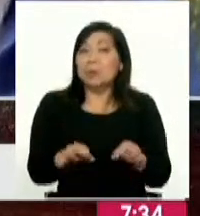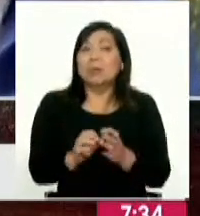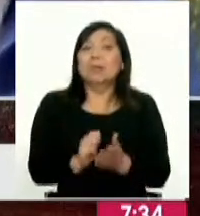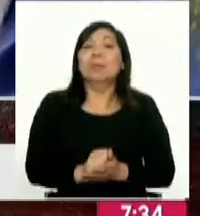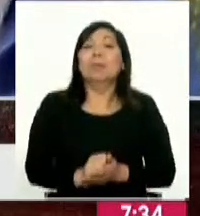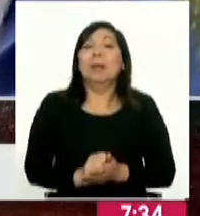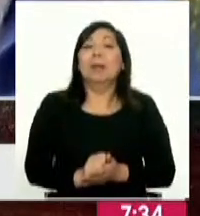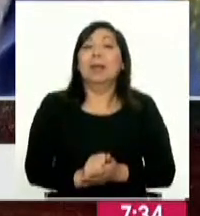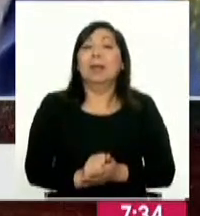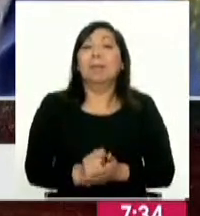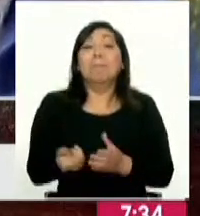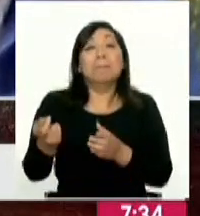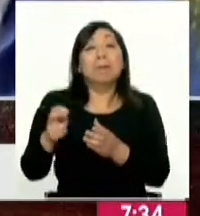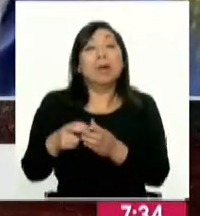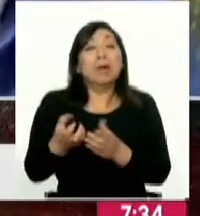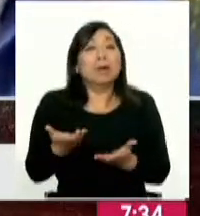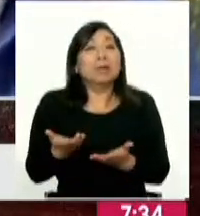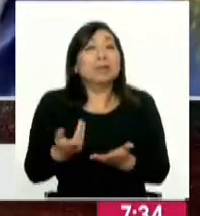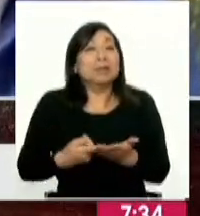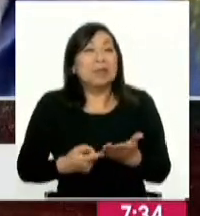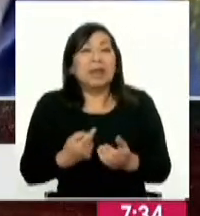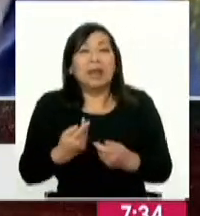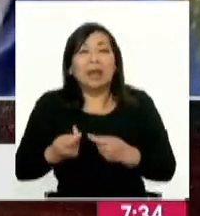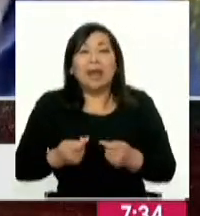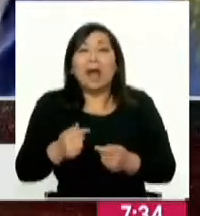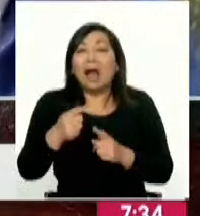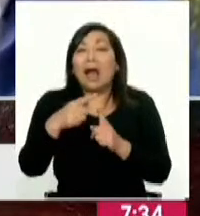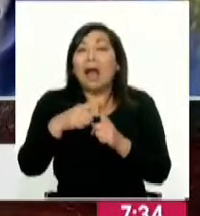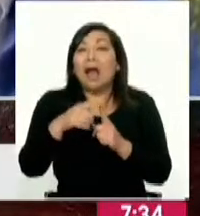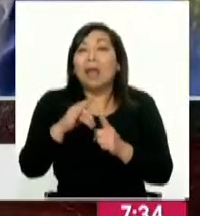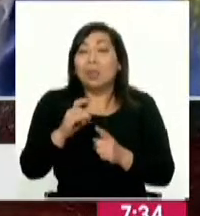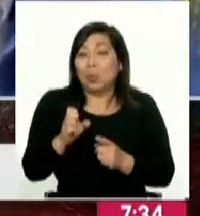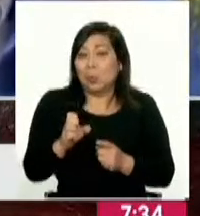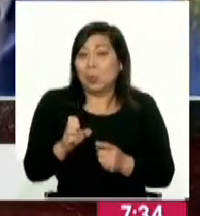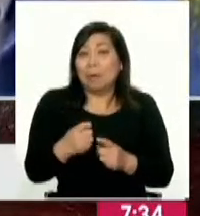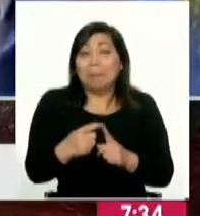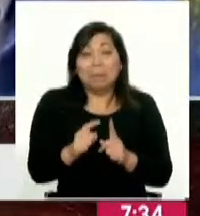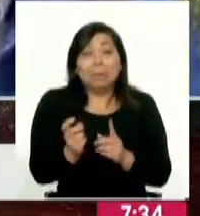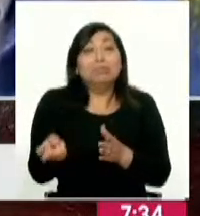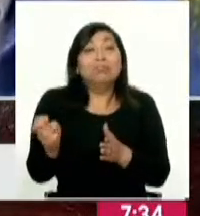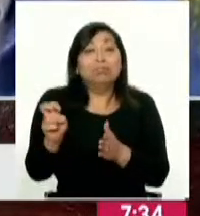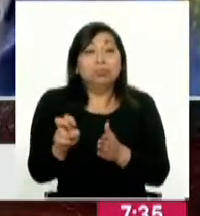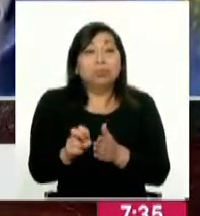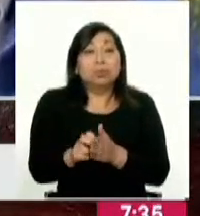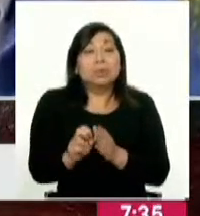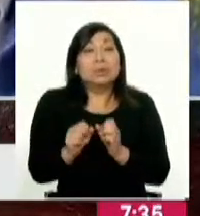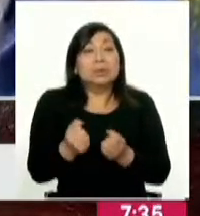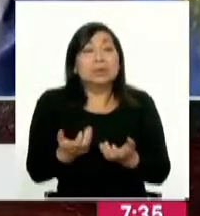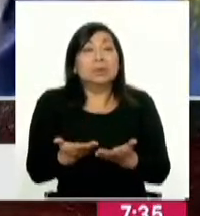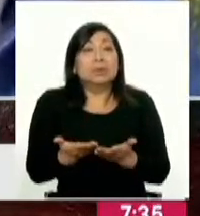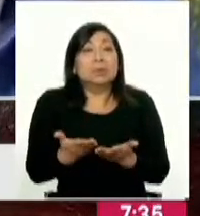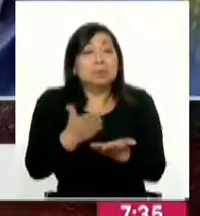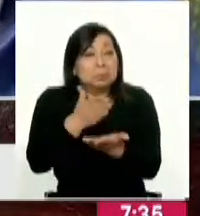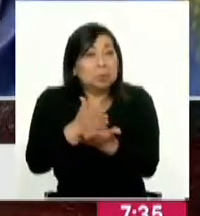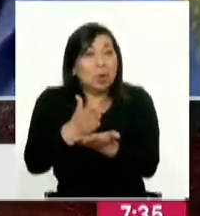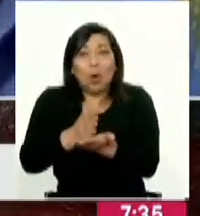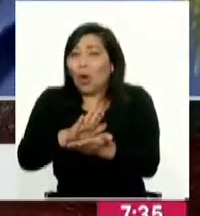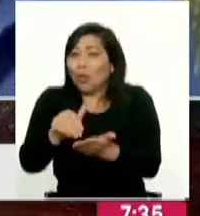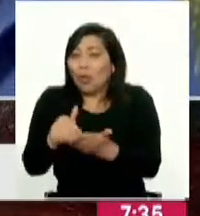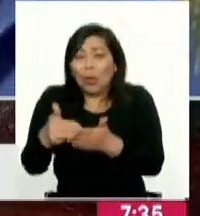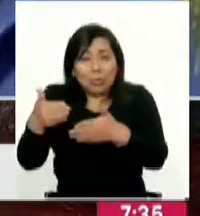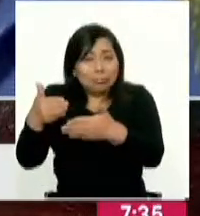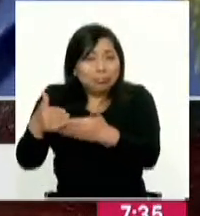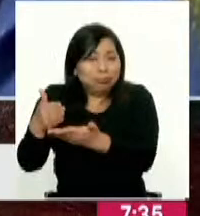es el sistema integrado de transporte, que es a lo que se dedica la ATU. Entonces, nosotros hemos implementado cicloparqueaderos en todas las